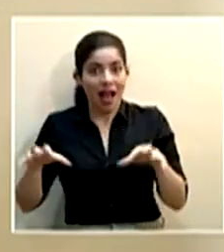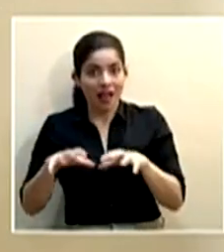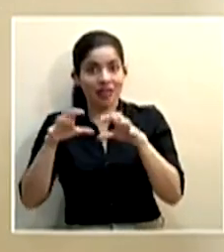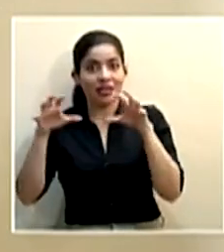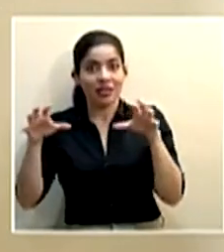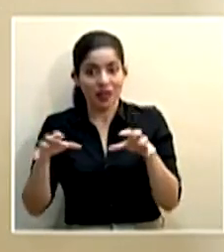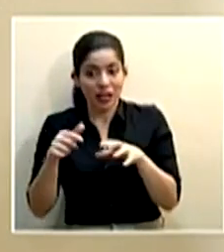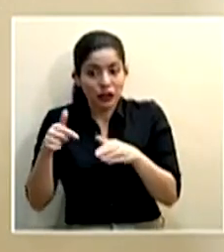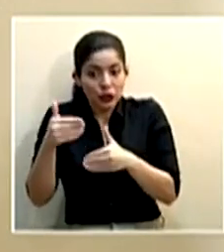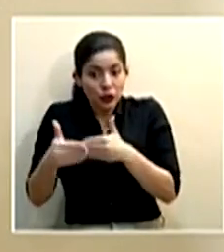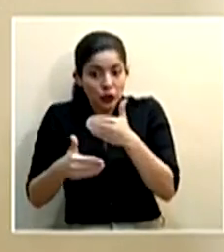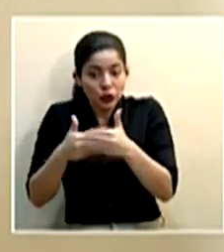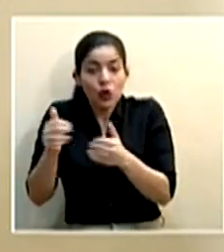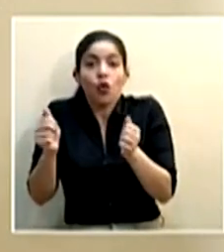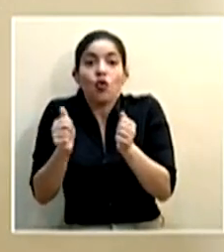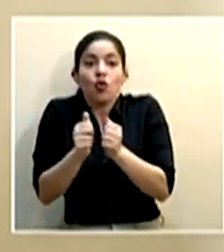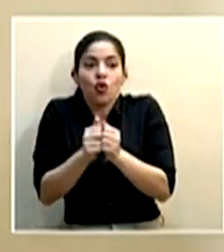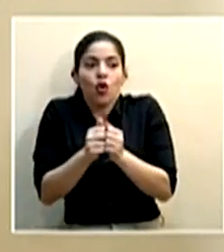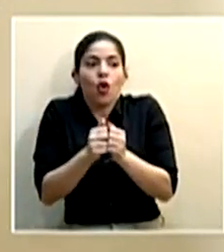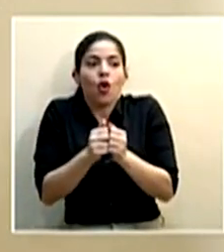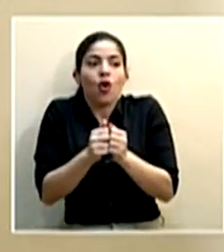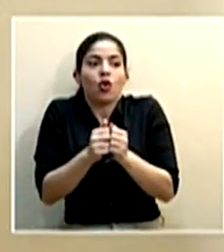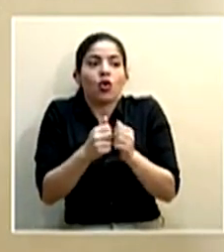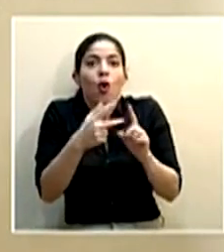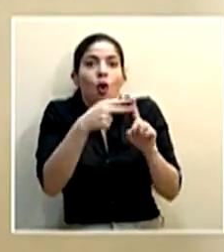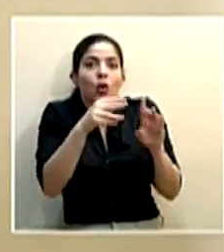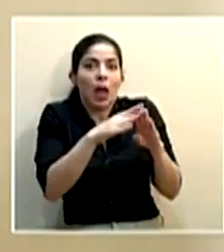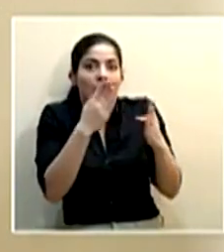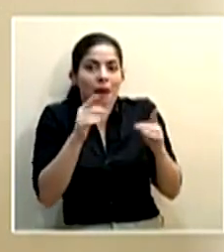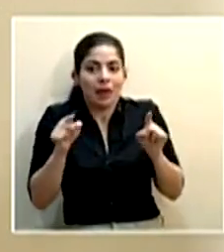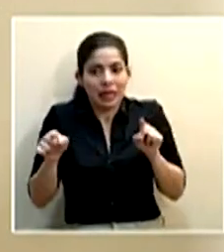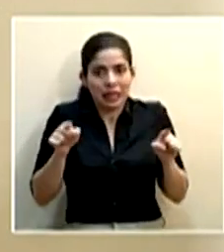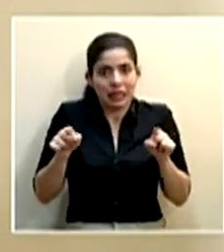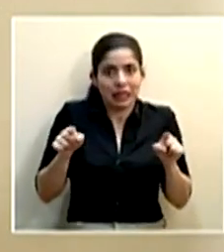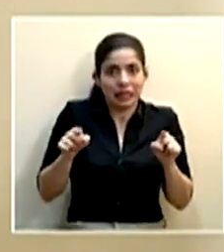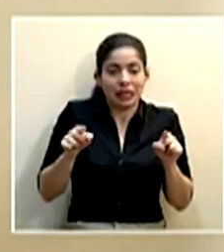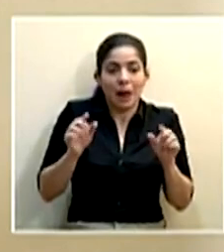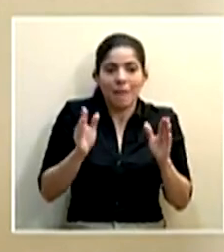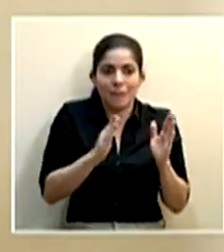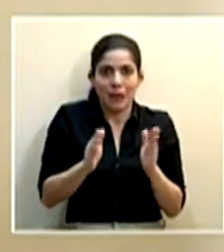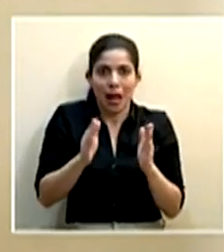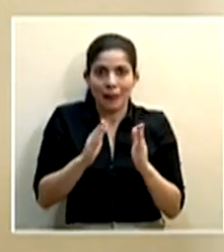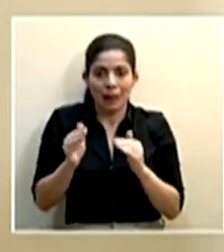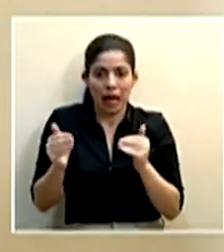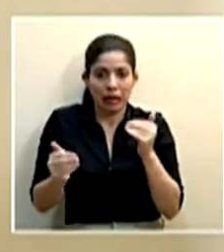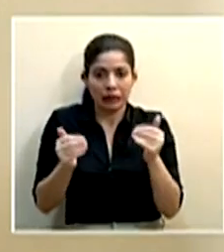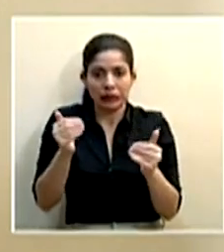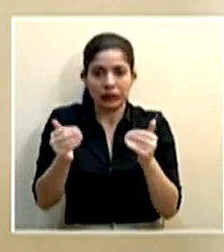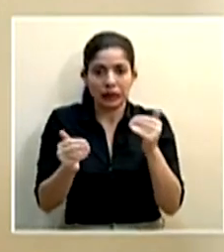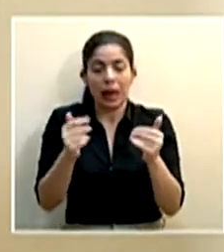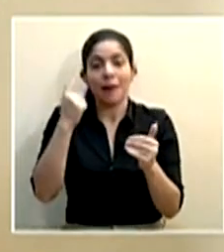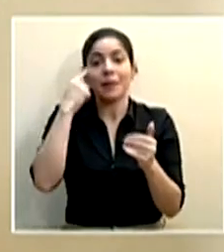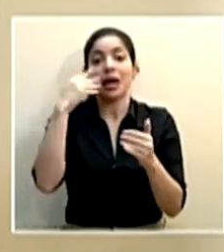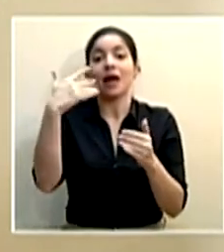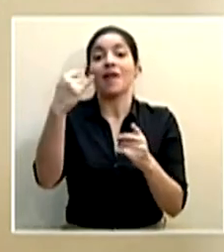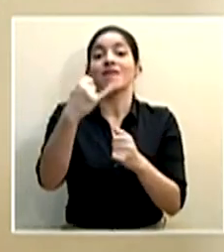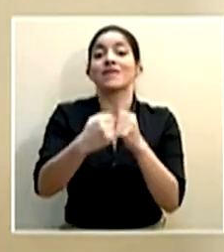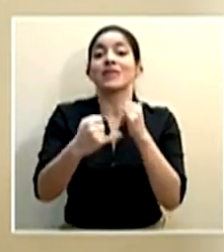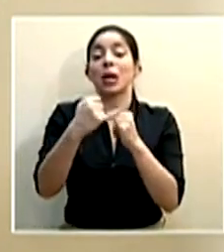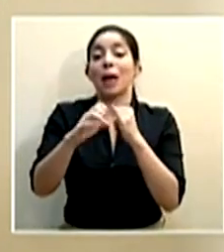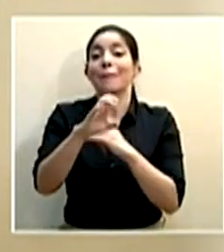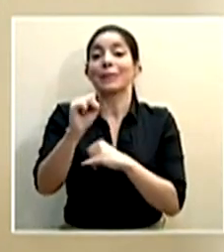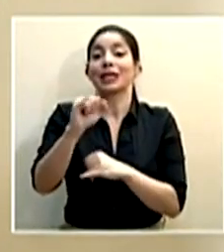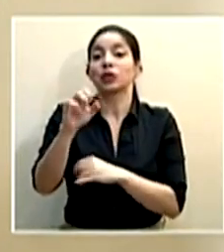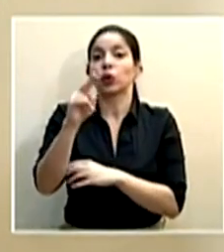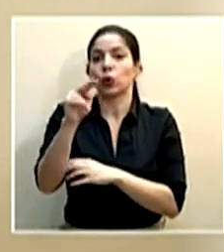en conjunto con apertura de hoteles, lo hemos venido planificando para llegar al final del mes de